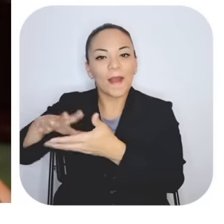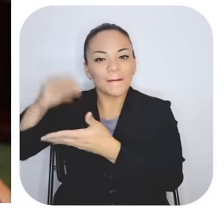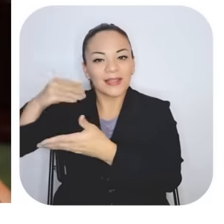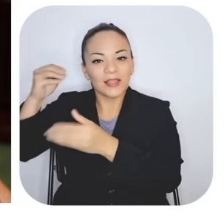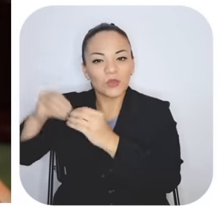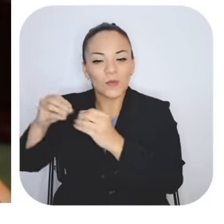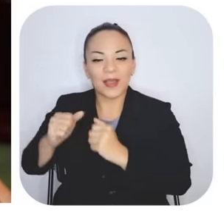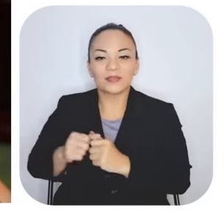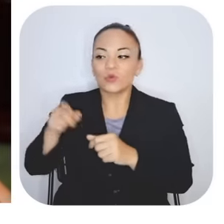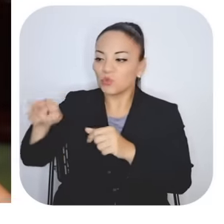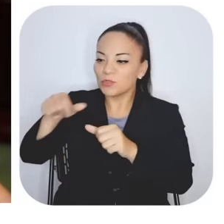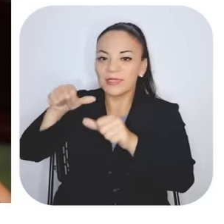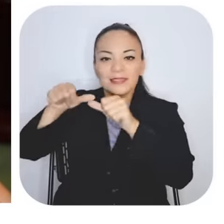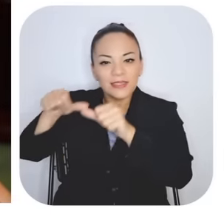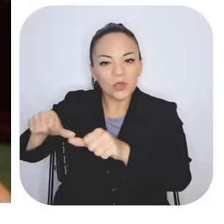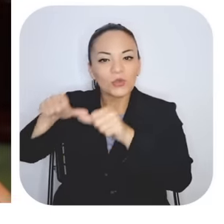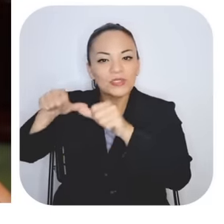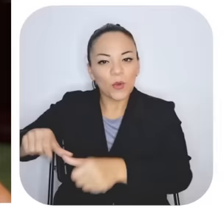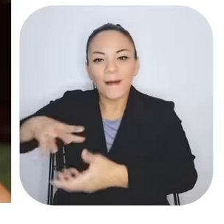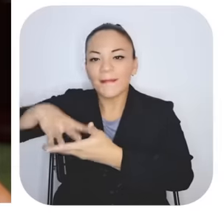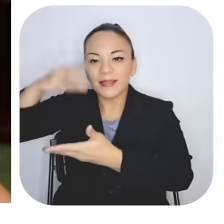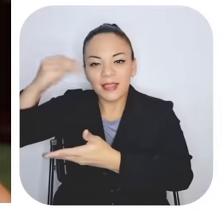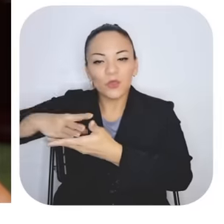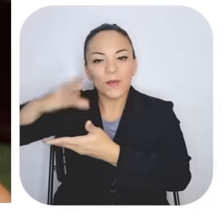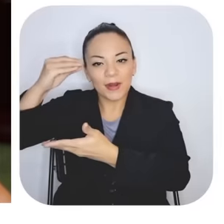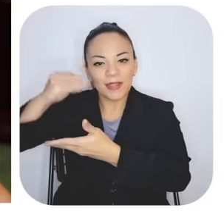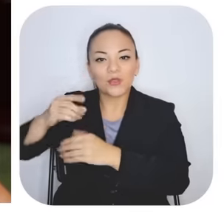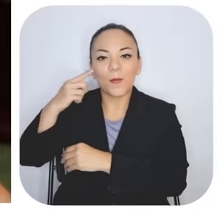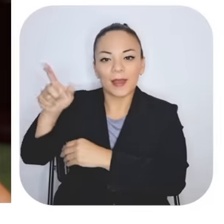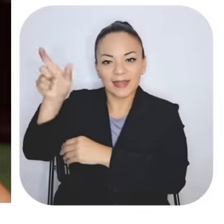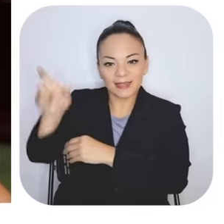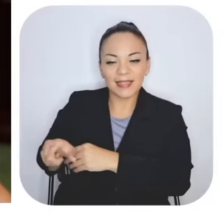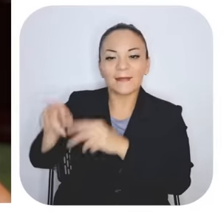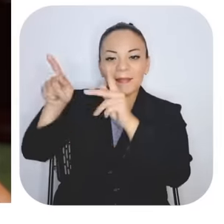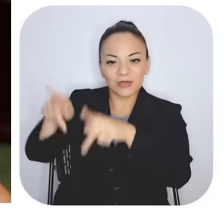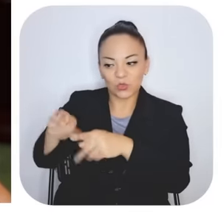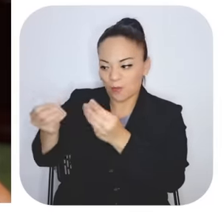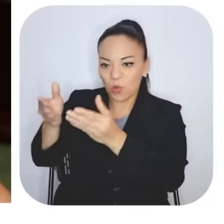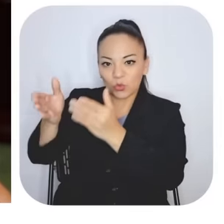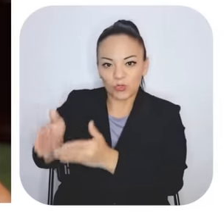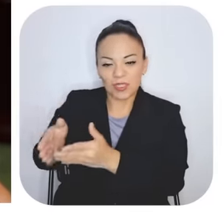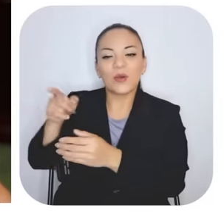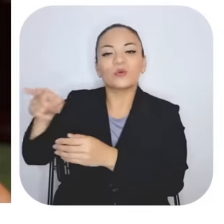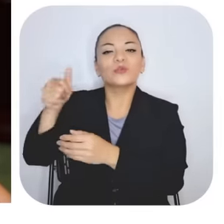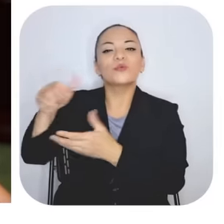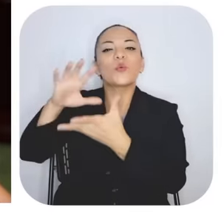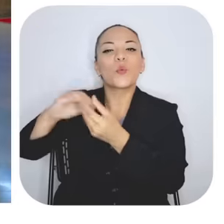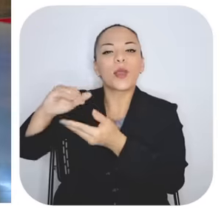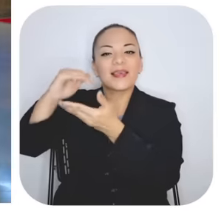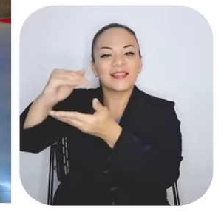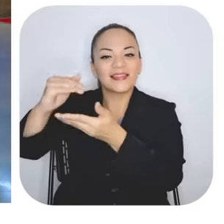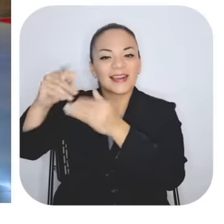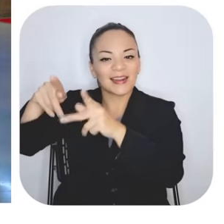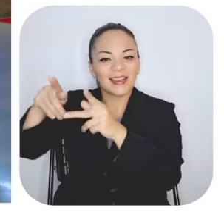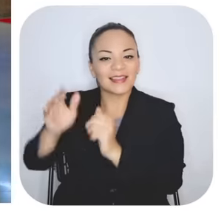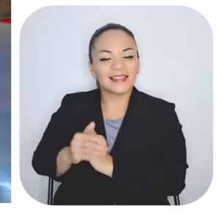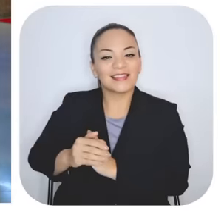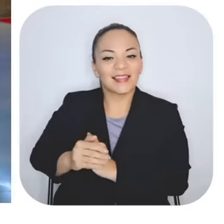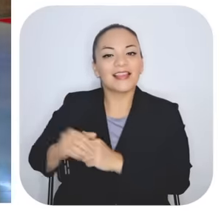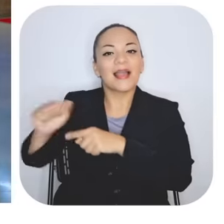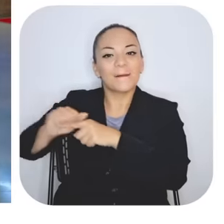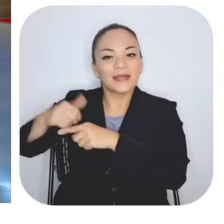¿Usted siguió invirtiendo en aprender y ser una persona más productiva? Cuéntele a la gente estas